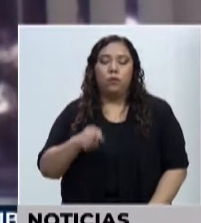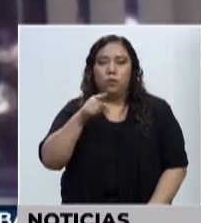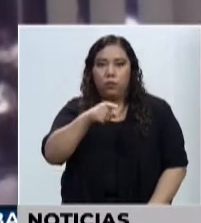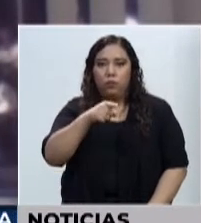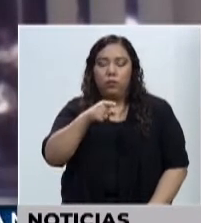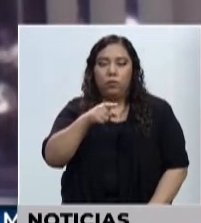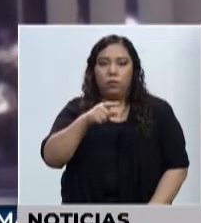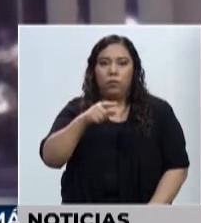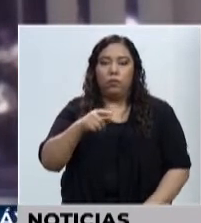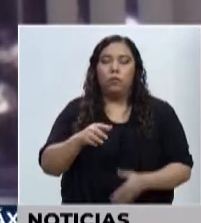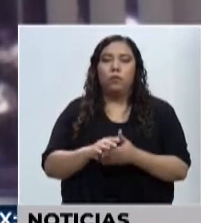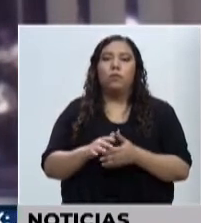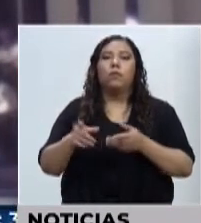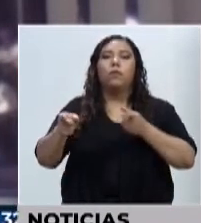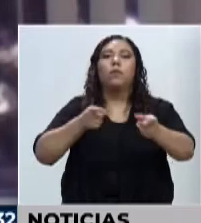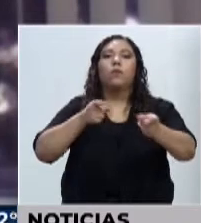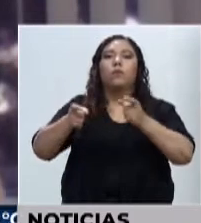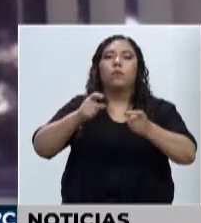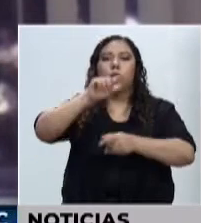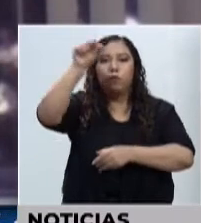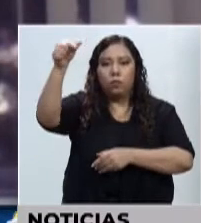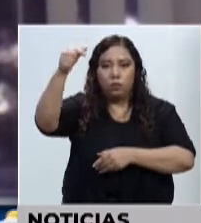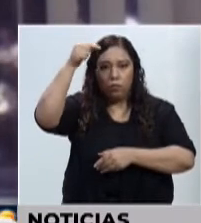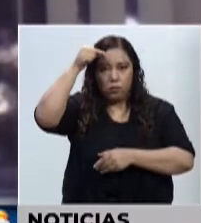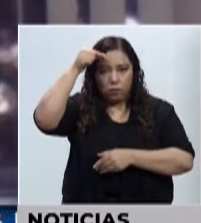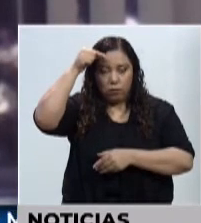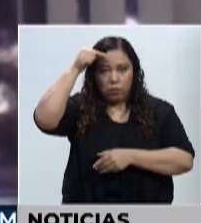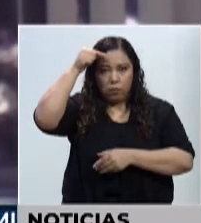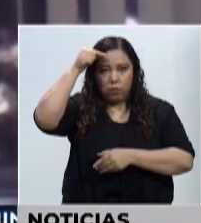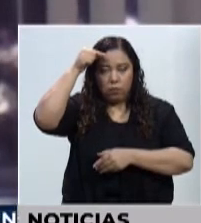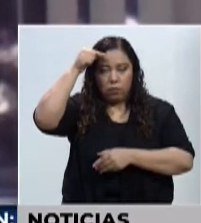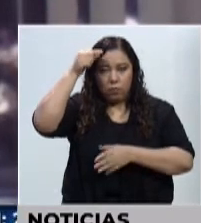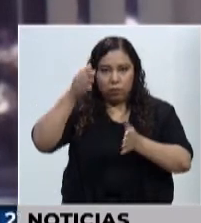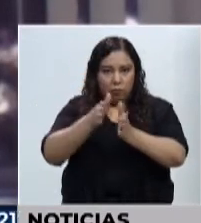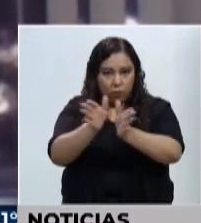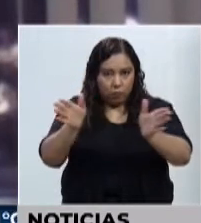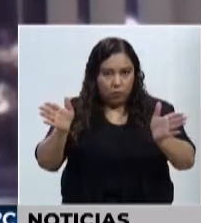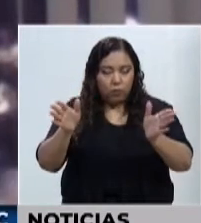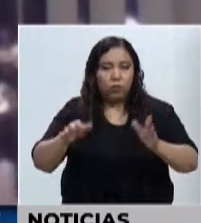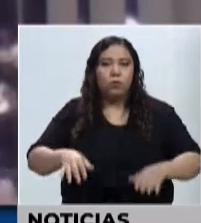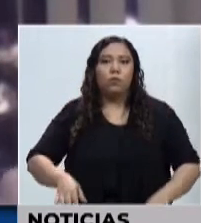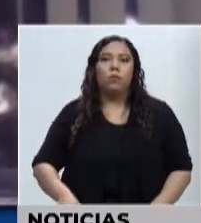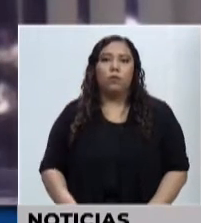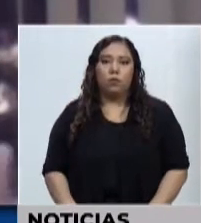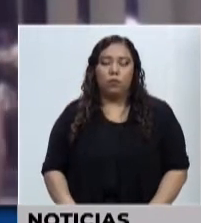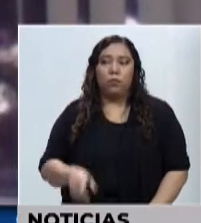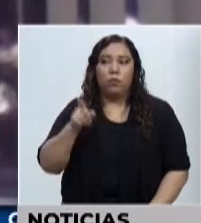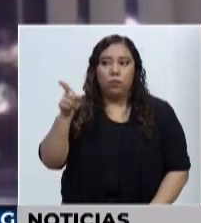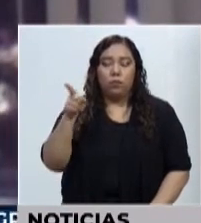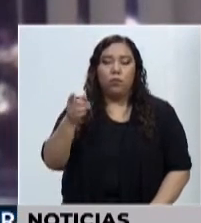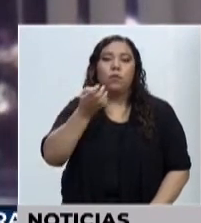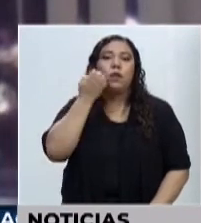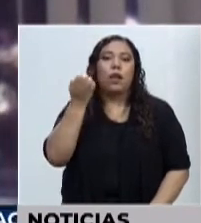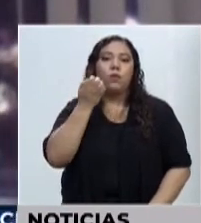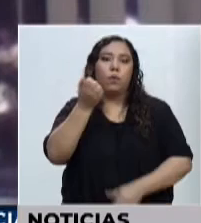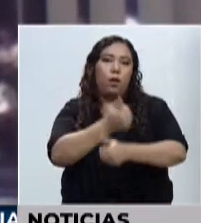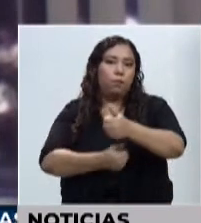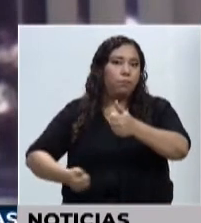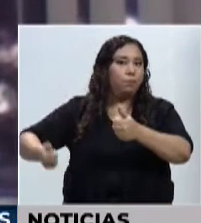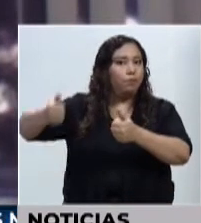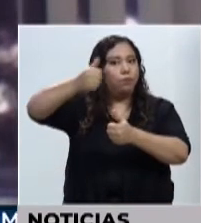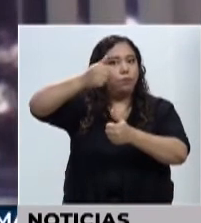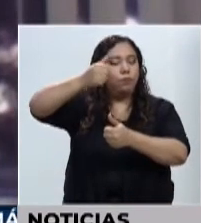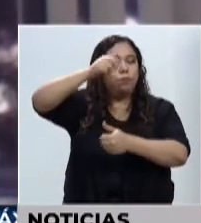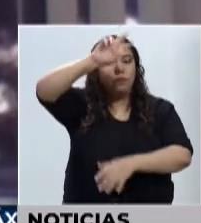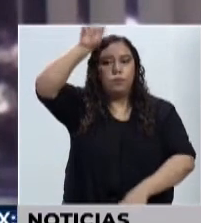apoyar la implementación de la escuela de alta gerencia pública. Entonces vemos aquí como el